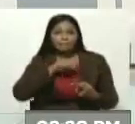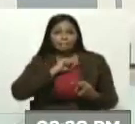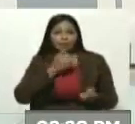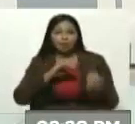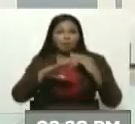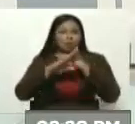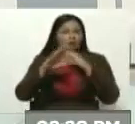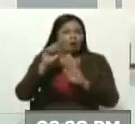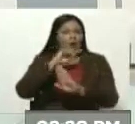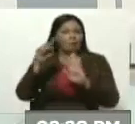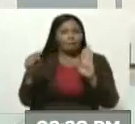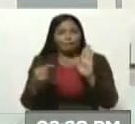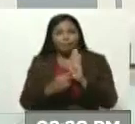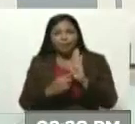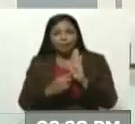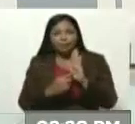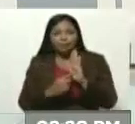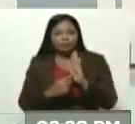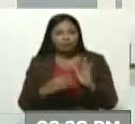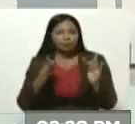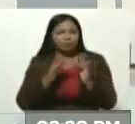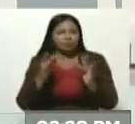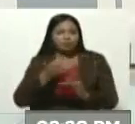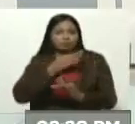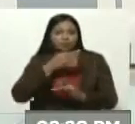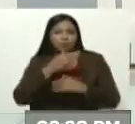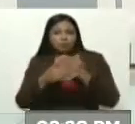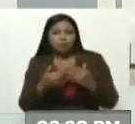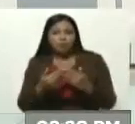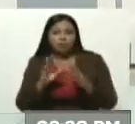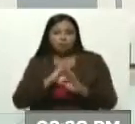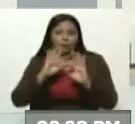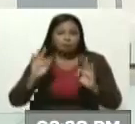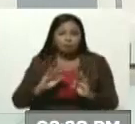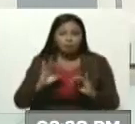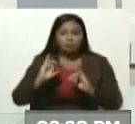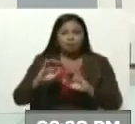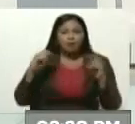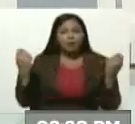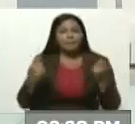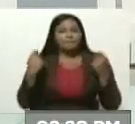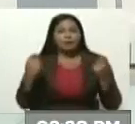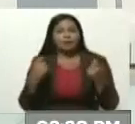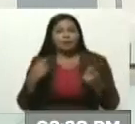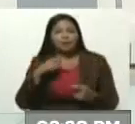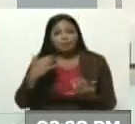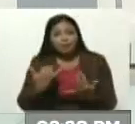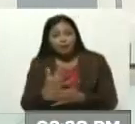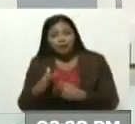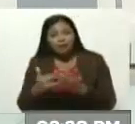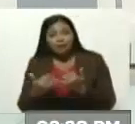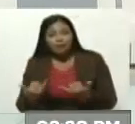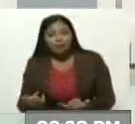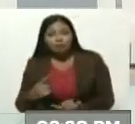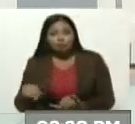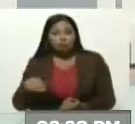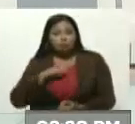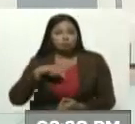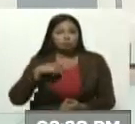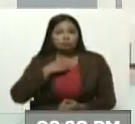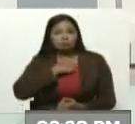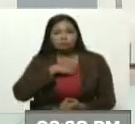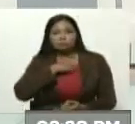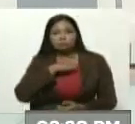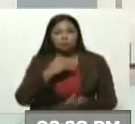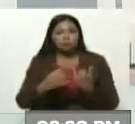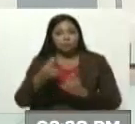bloqueadas por la red social como parte, como decimos, de esa campaña que lamentablemente han llevado adelante contra Rusia